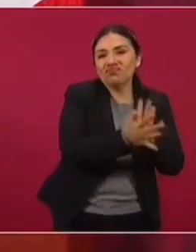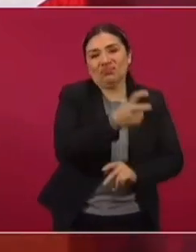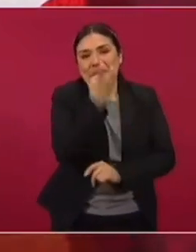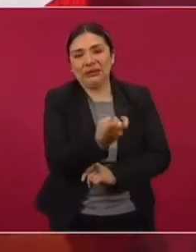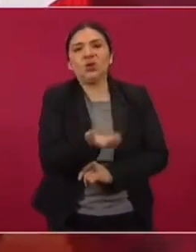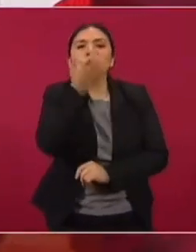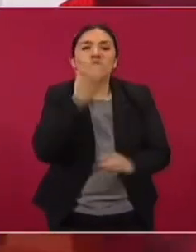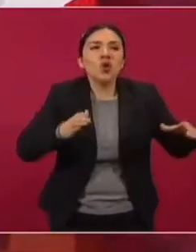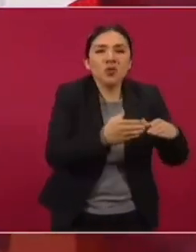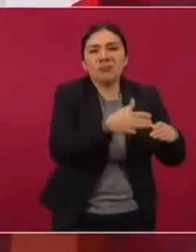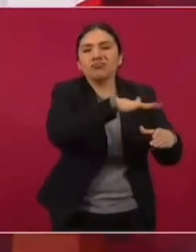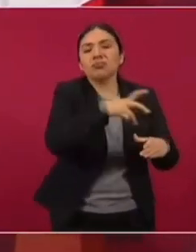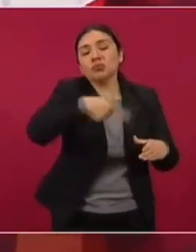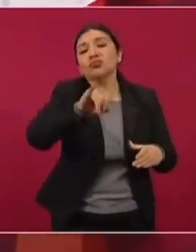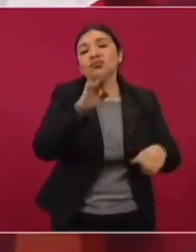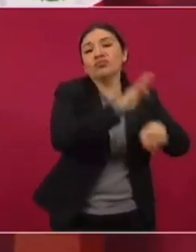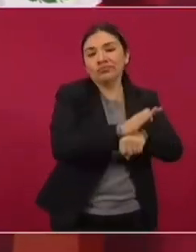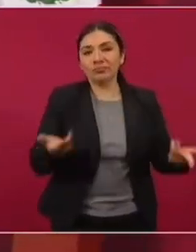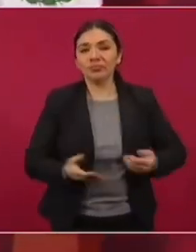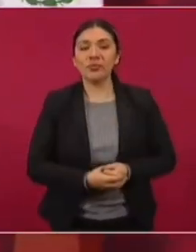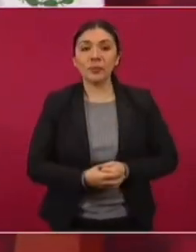del conservadurismo, del bloque conservador.